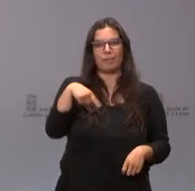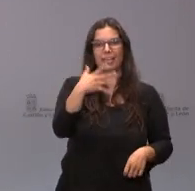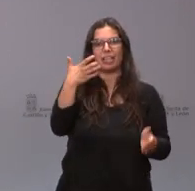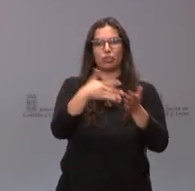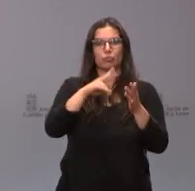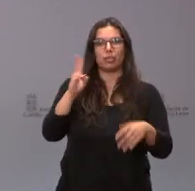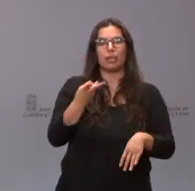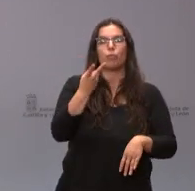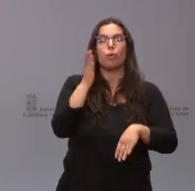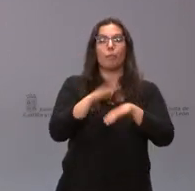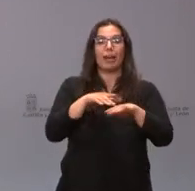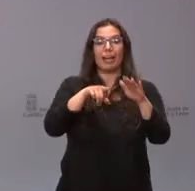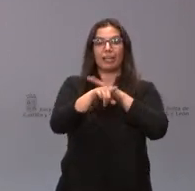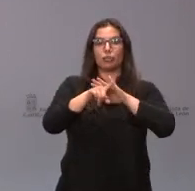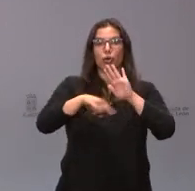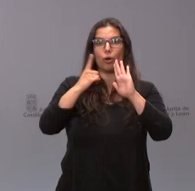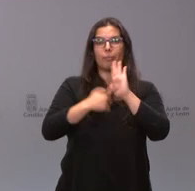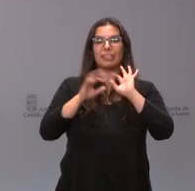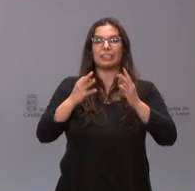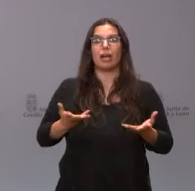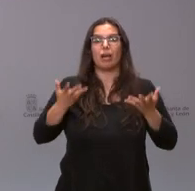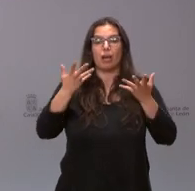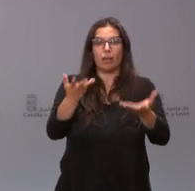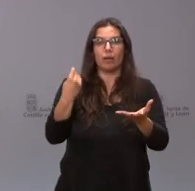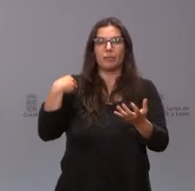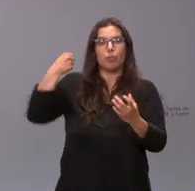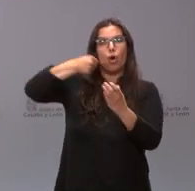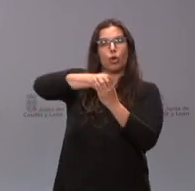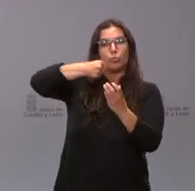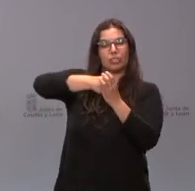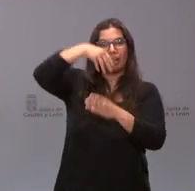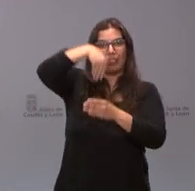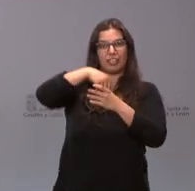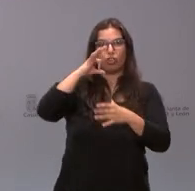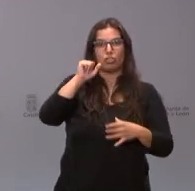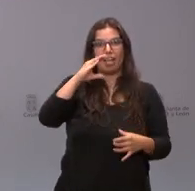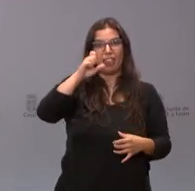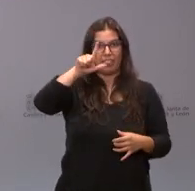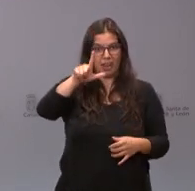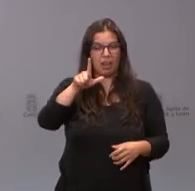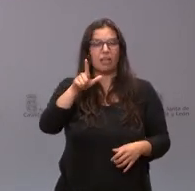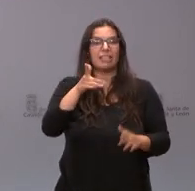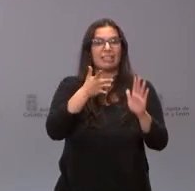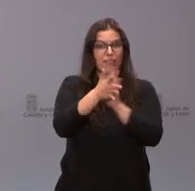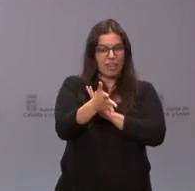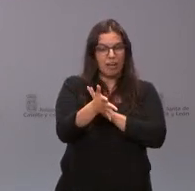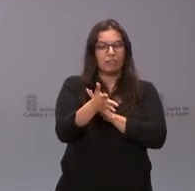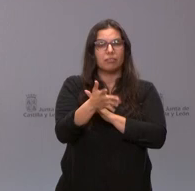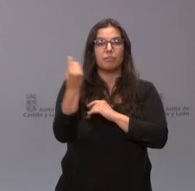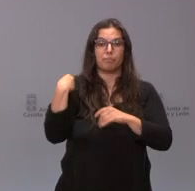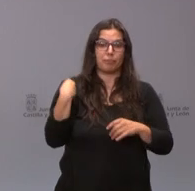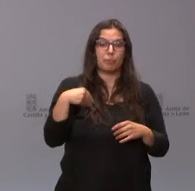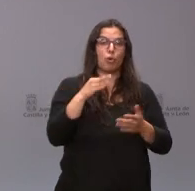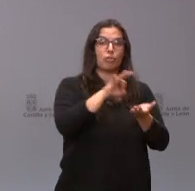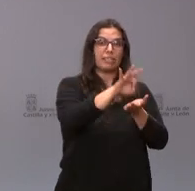la gestión integral de la prestación ortoprotésica de SACIL, que es algo paralelo a lo que es el